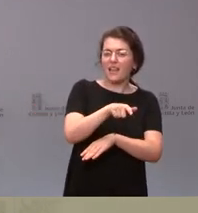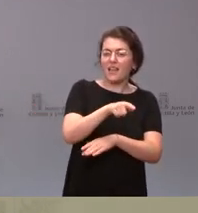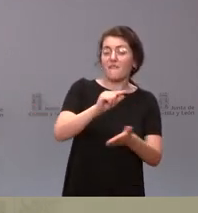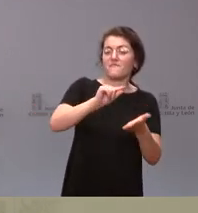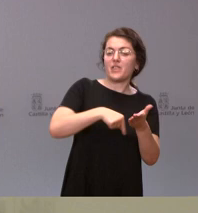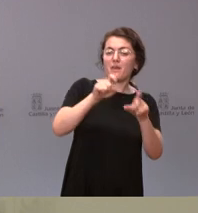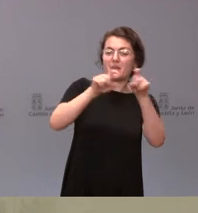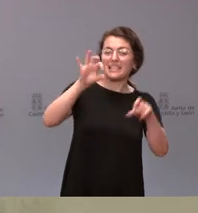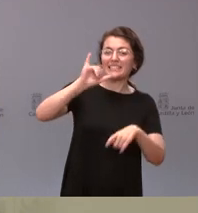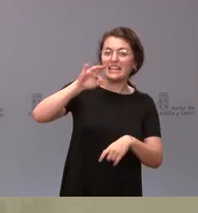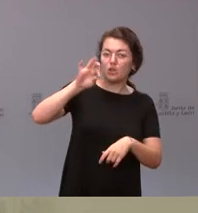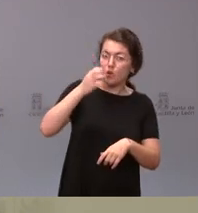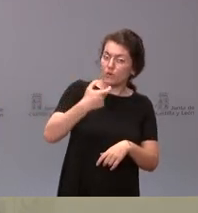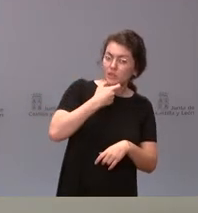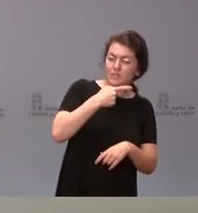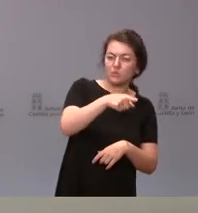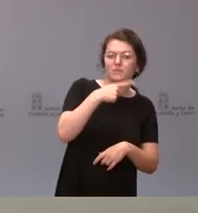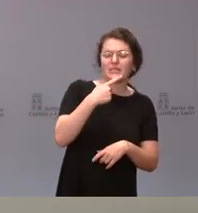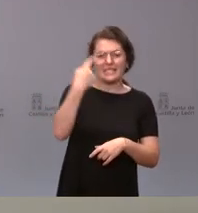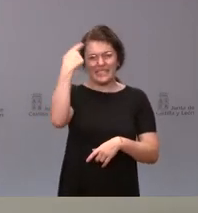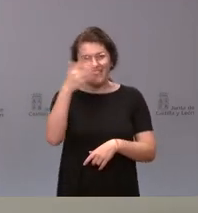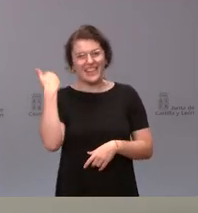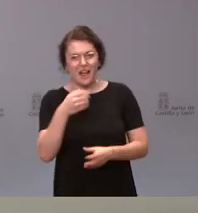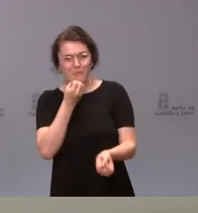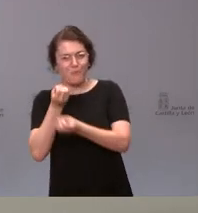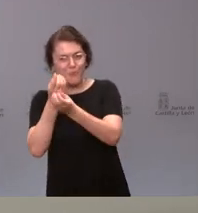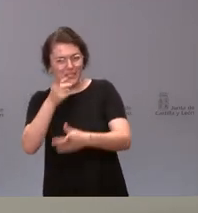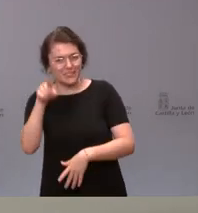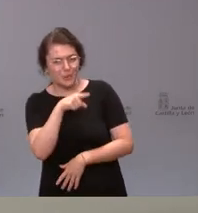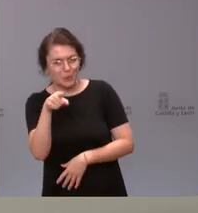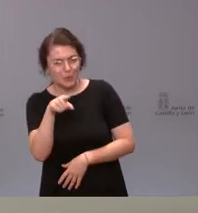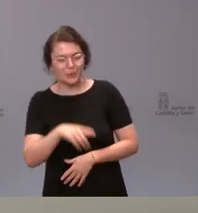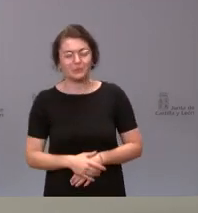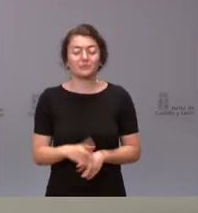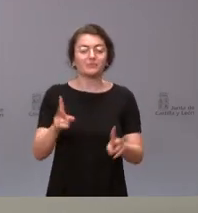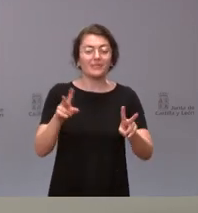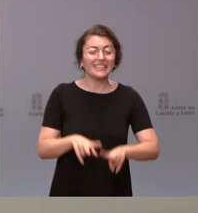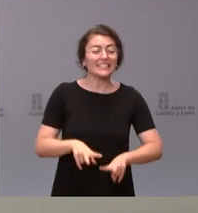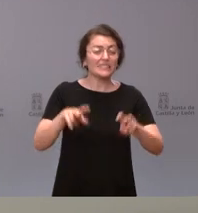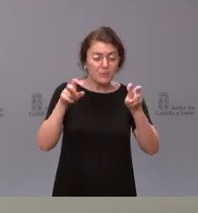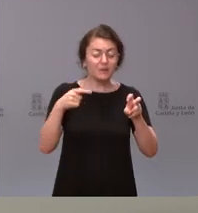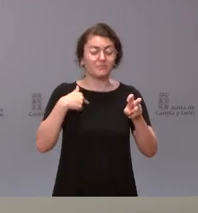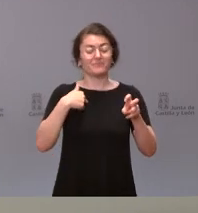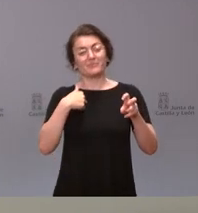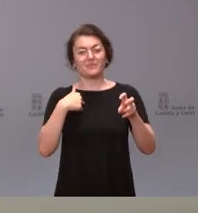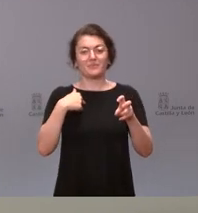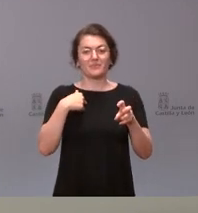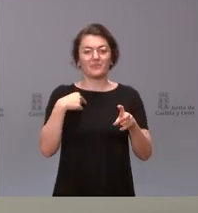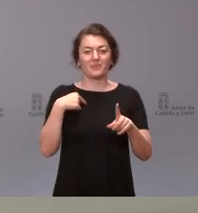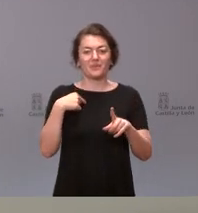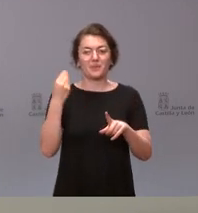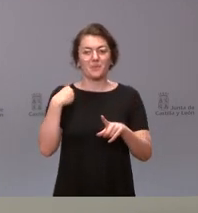comunicar esa decisión? Bueno, yo sobre este asunto entiendo de sus palabras que muchas veces ponemos el hincapié